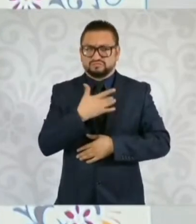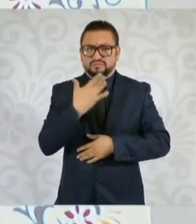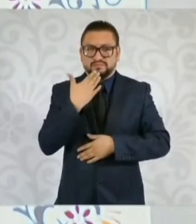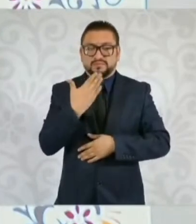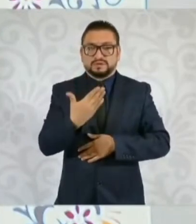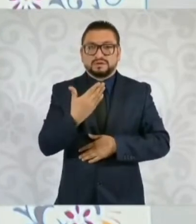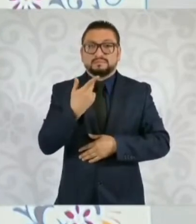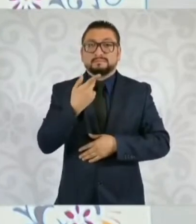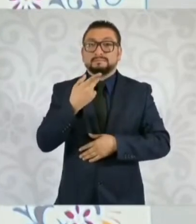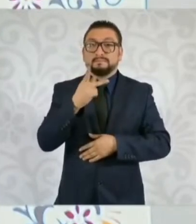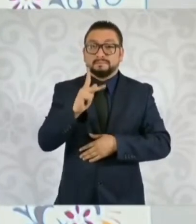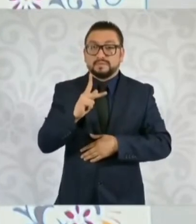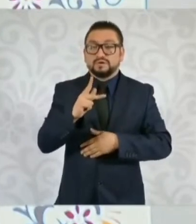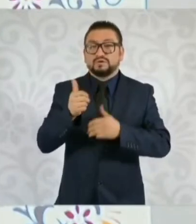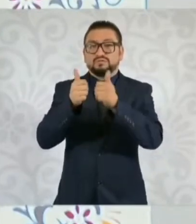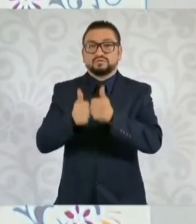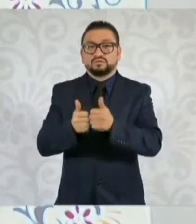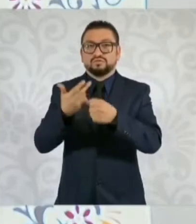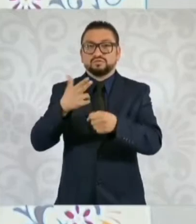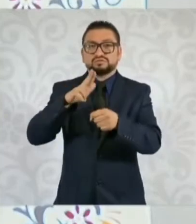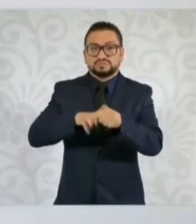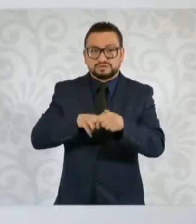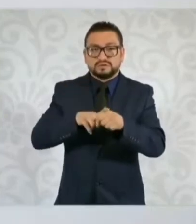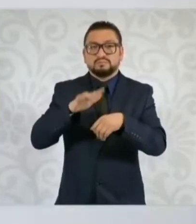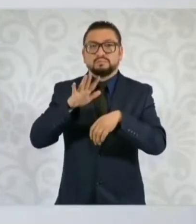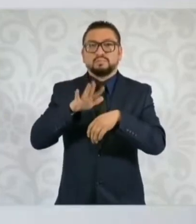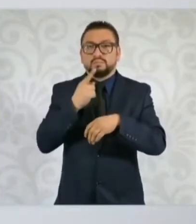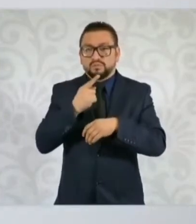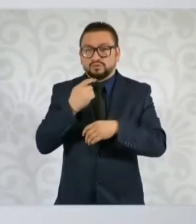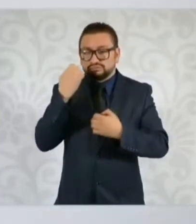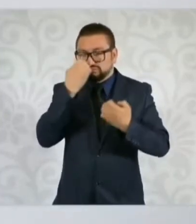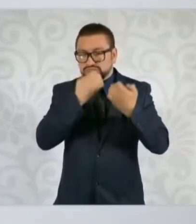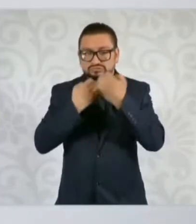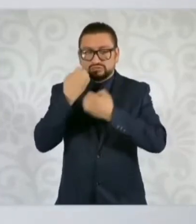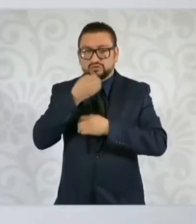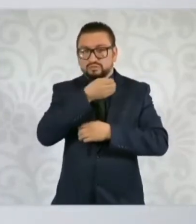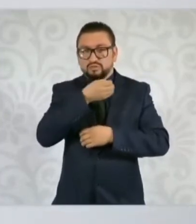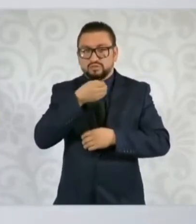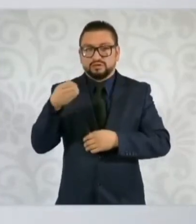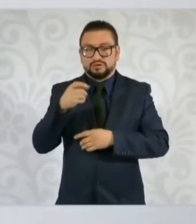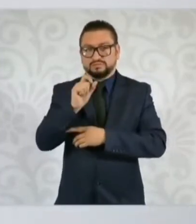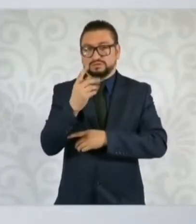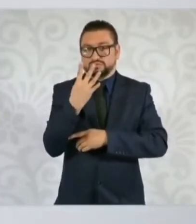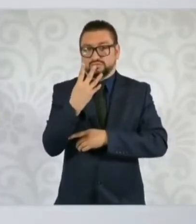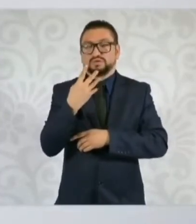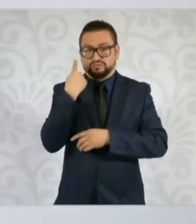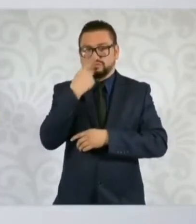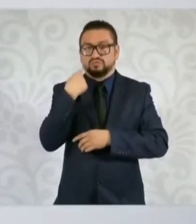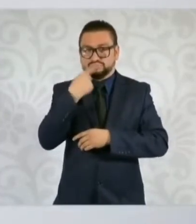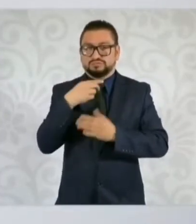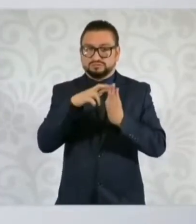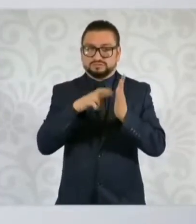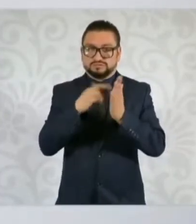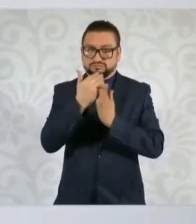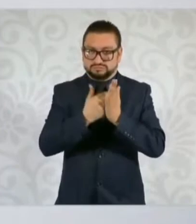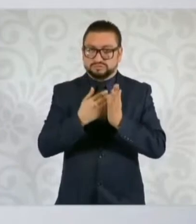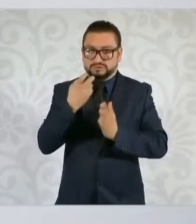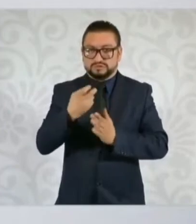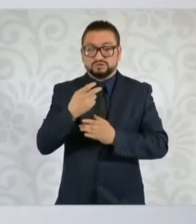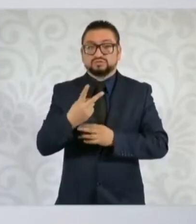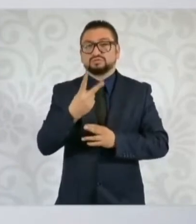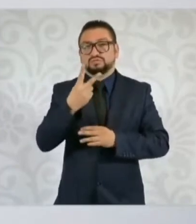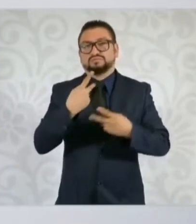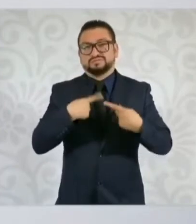sin embargo, permanecen en el hospital por cuestiones de protocolo durante 24 horas. Lamentablemente tenemos dos